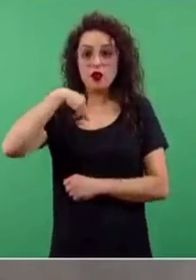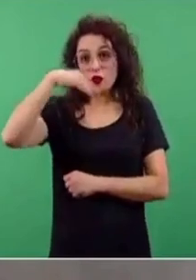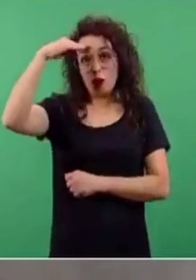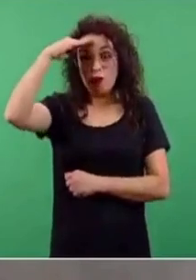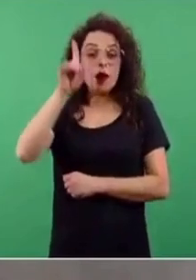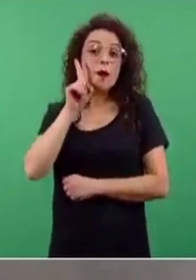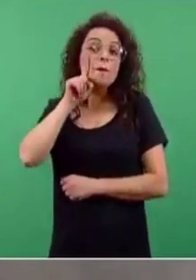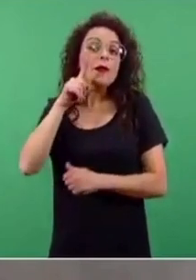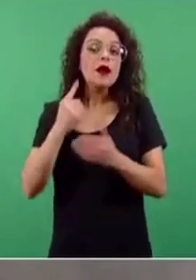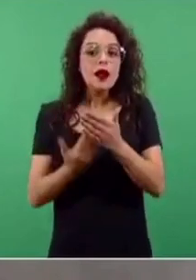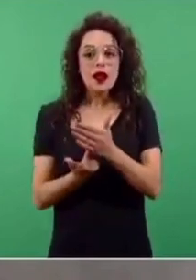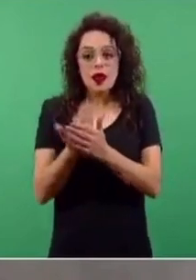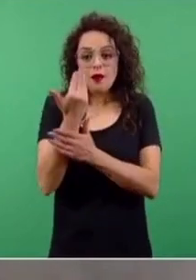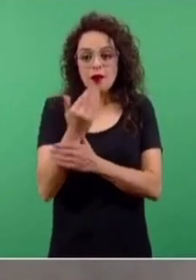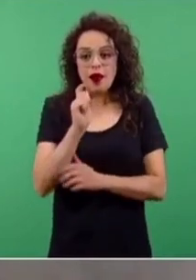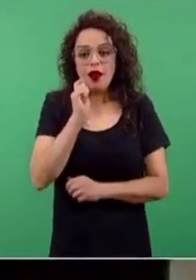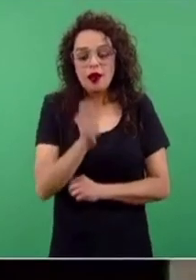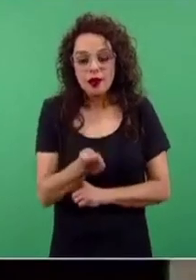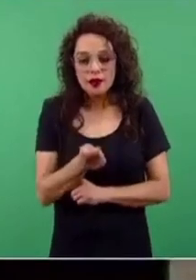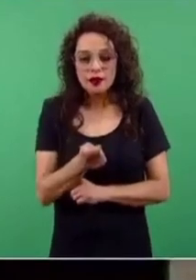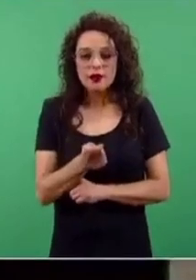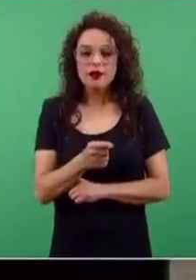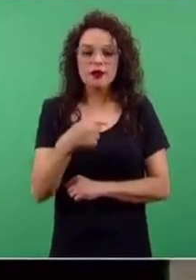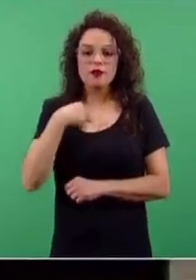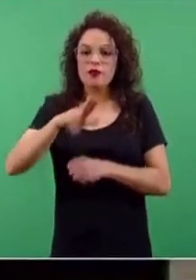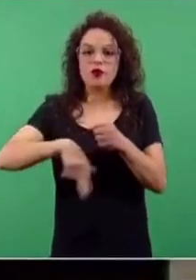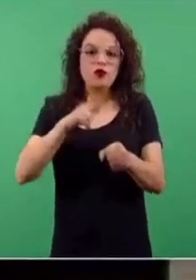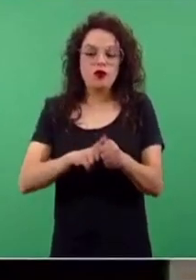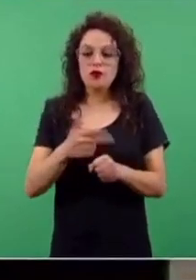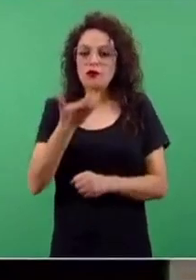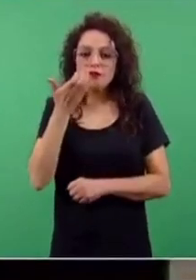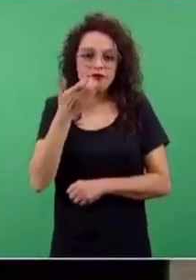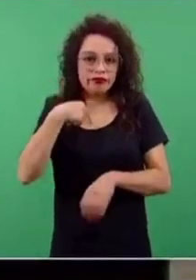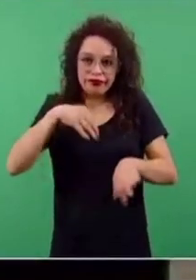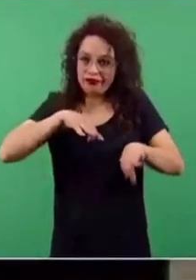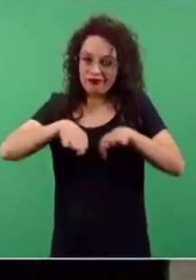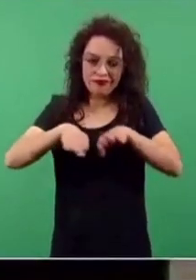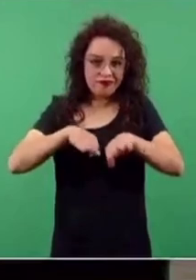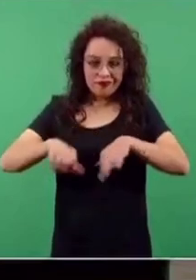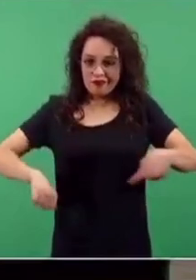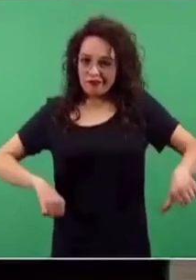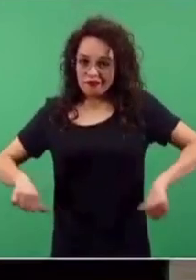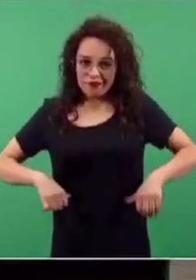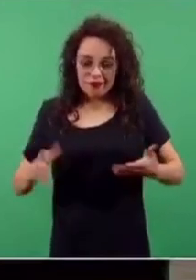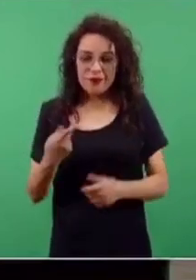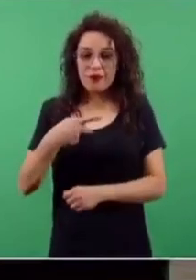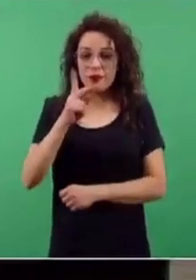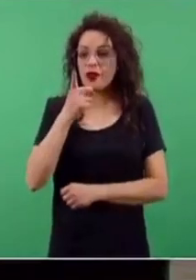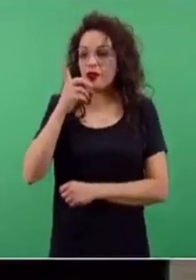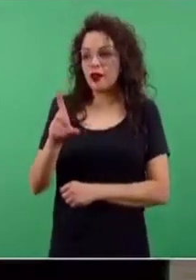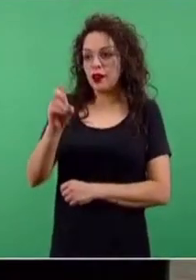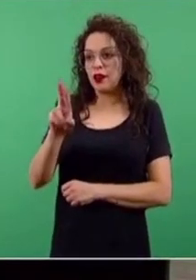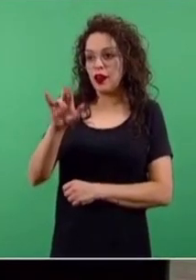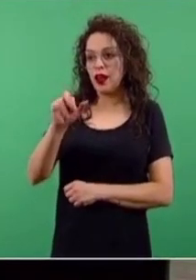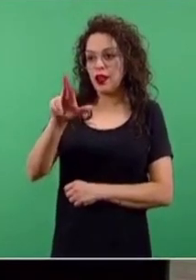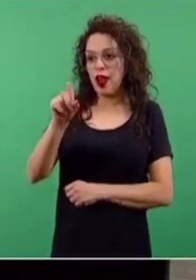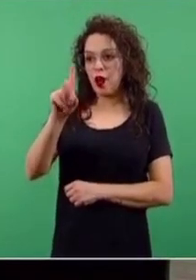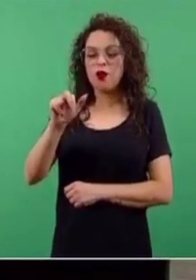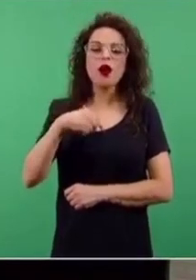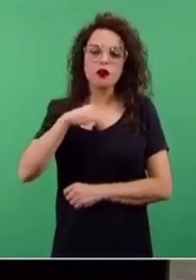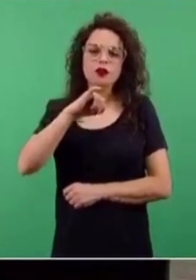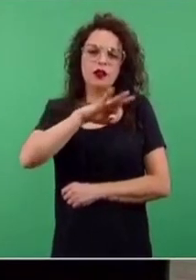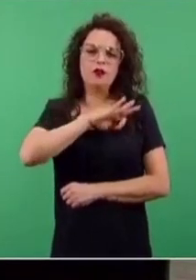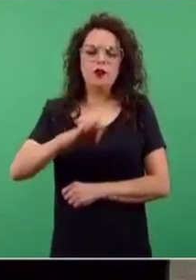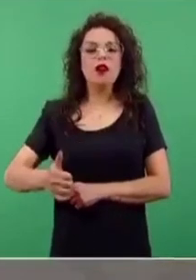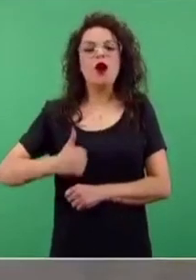a las actividades normales, pero sí, como lo había anunciado el doctor López Ridaura, por la vía virtual, aprovechando la